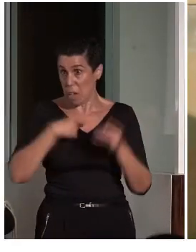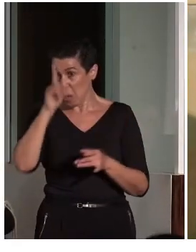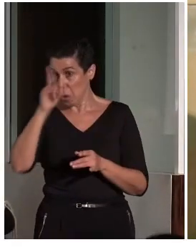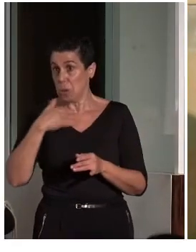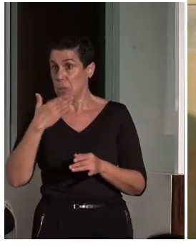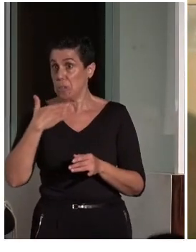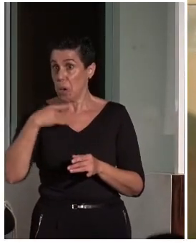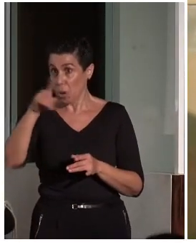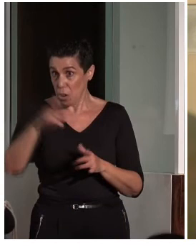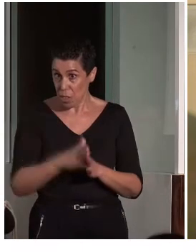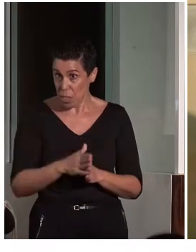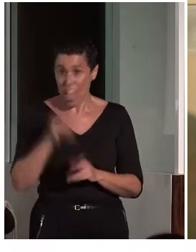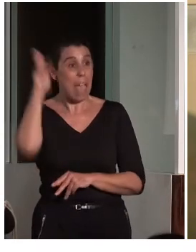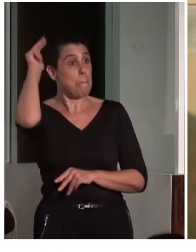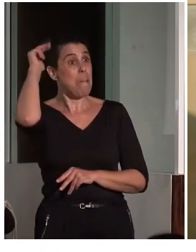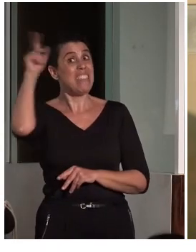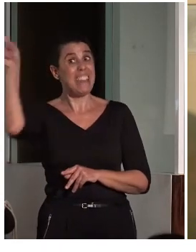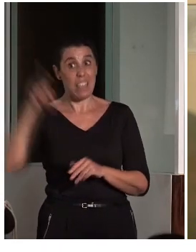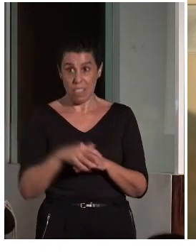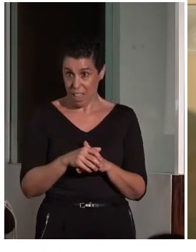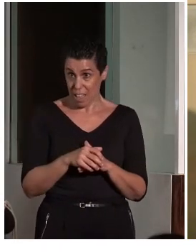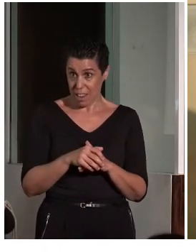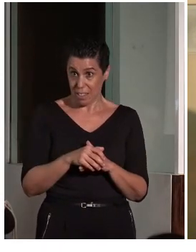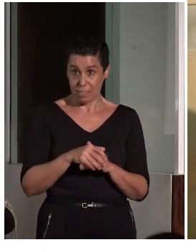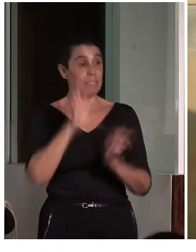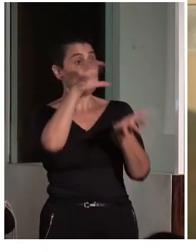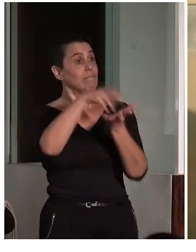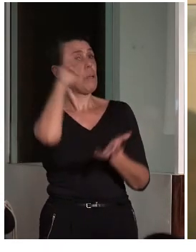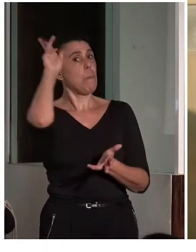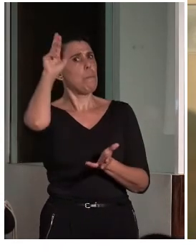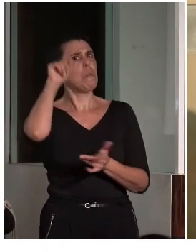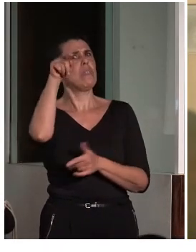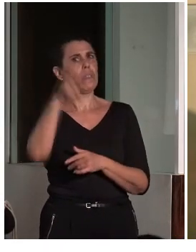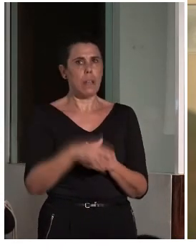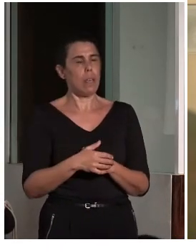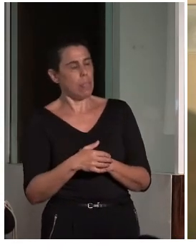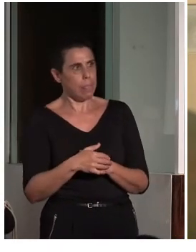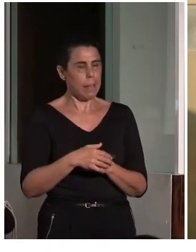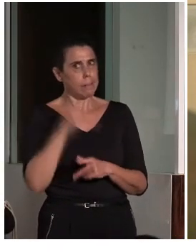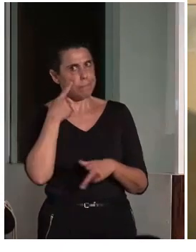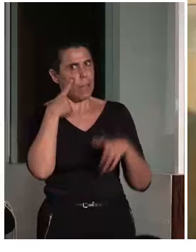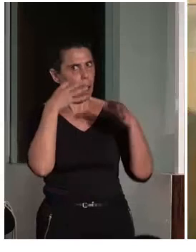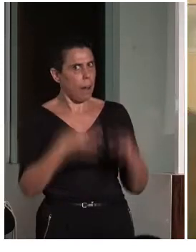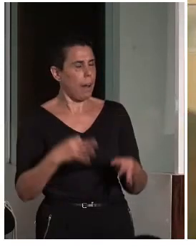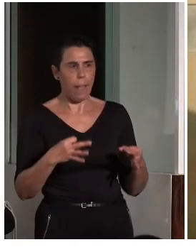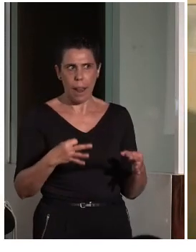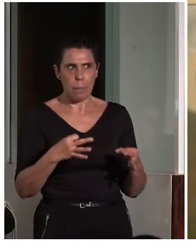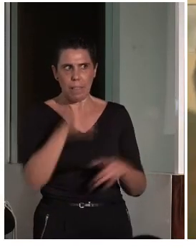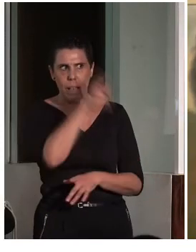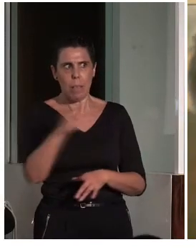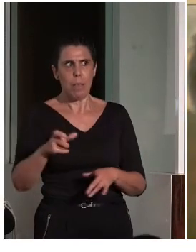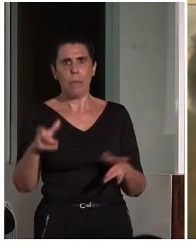el tema de Medina Zahara. El tema de Medina Zahara presenta una realidad bastante frustrante para las personas con discapacidad, porque es